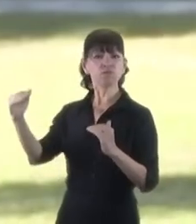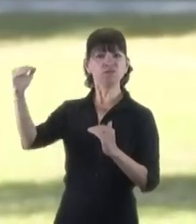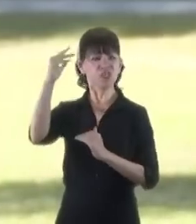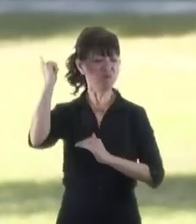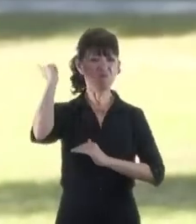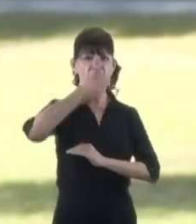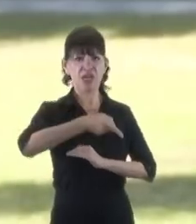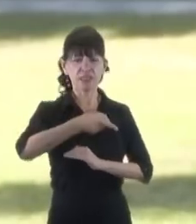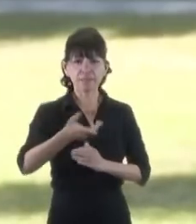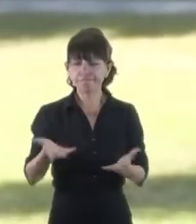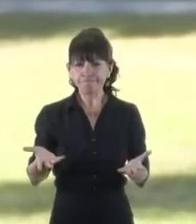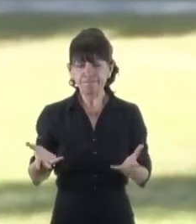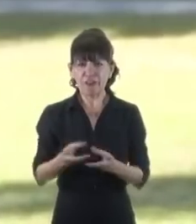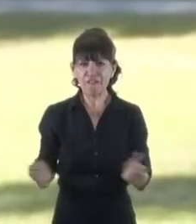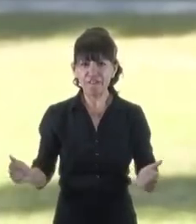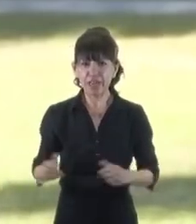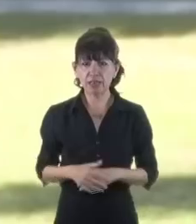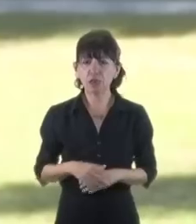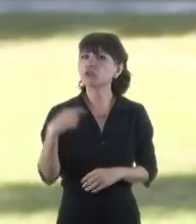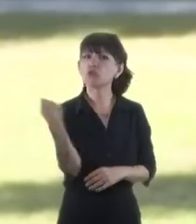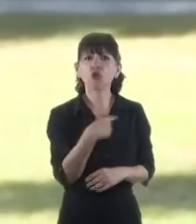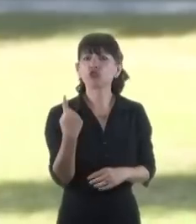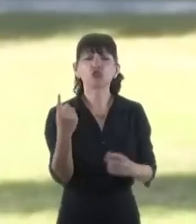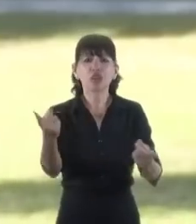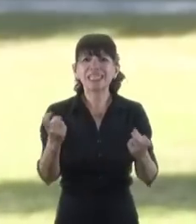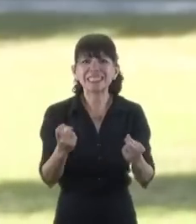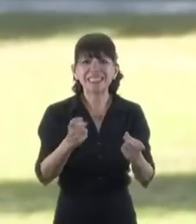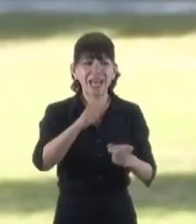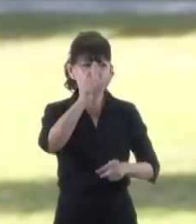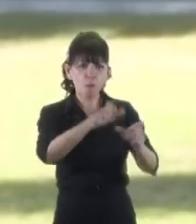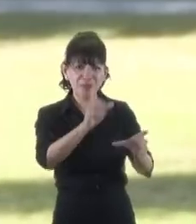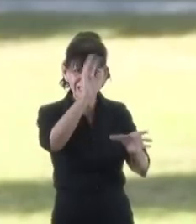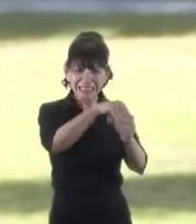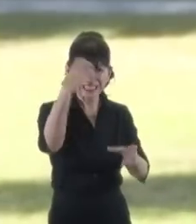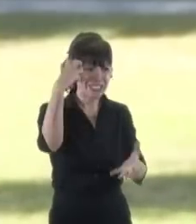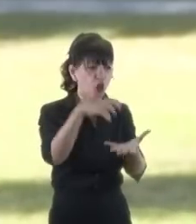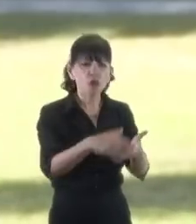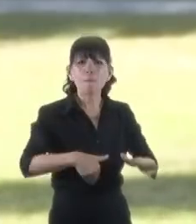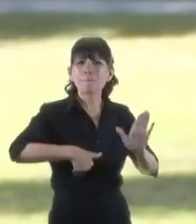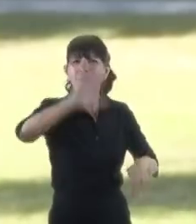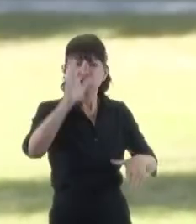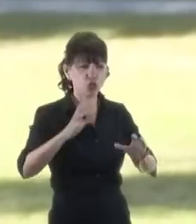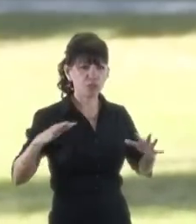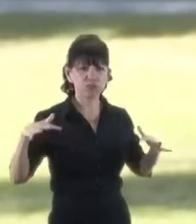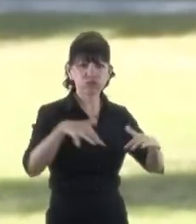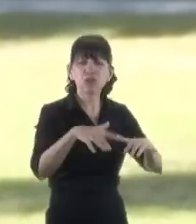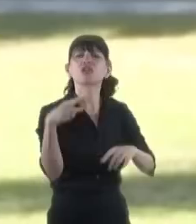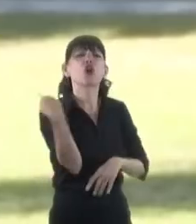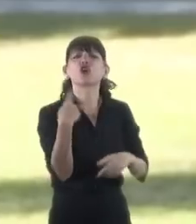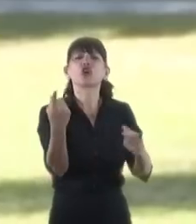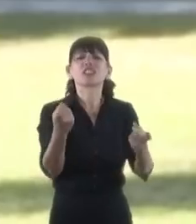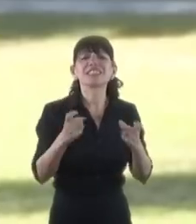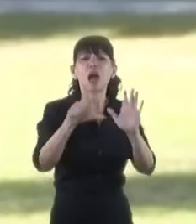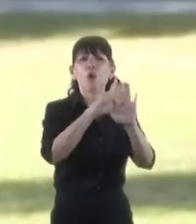Tenemos que conseguir las mayorías necesarias para llevarlo adelante. Necesitamos legisladores comprometidos